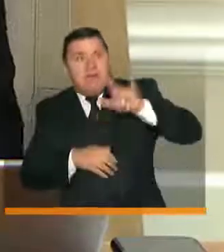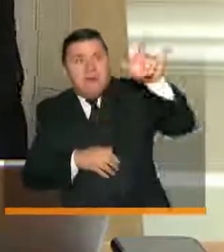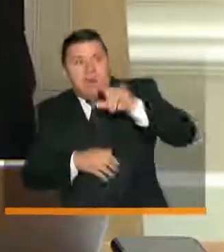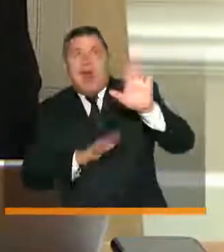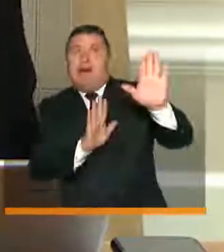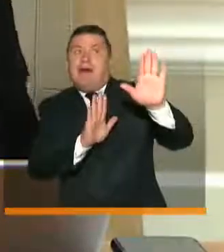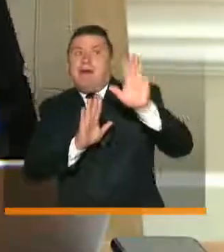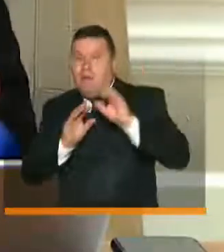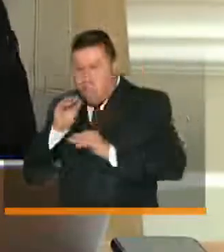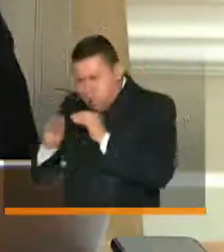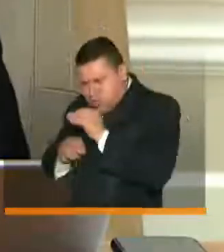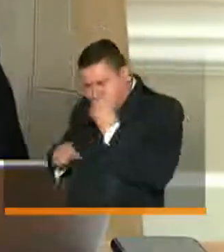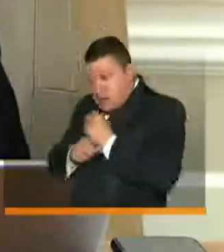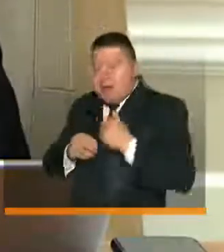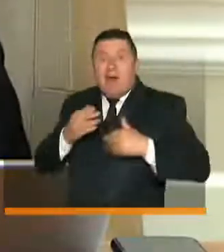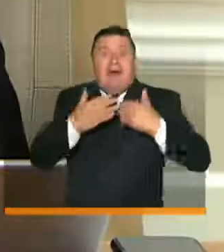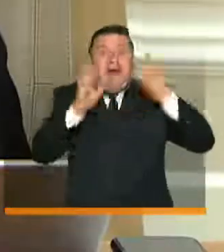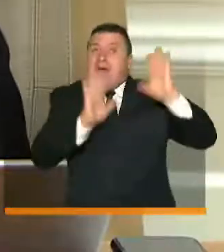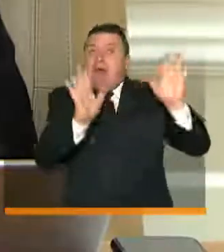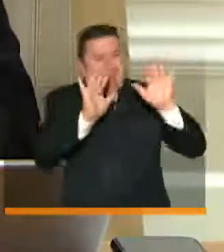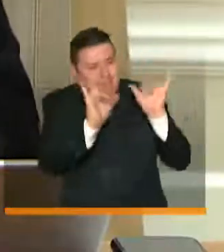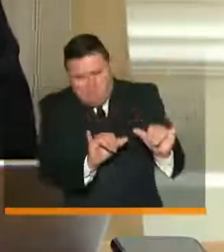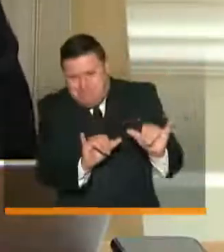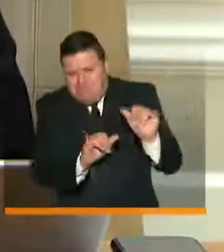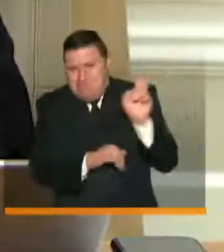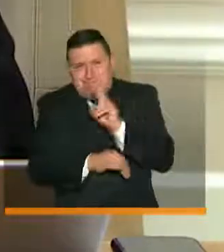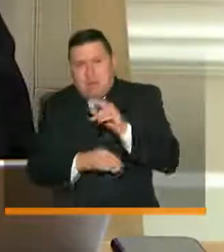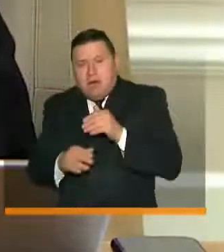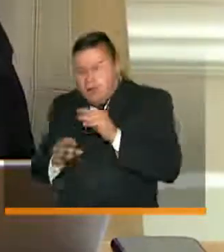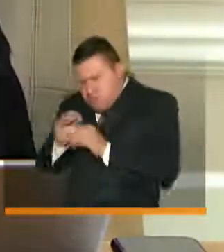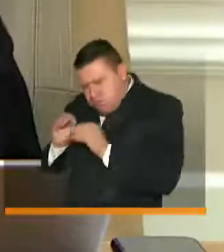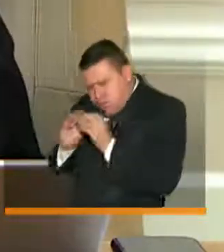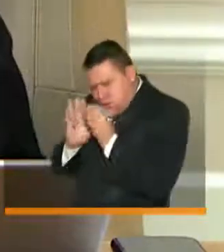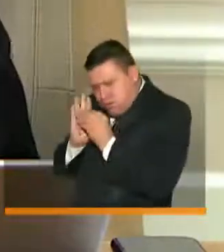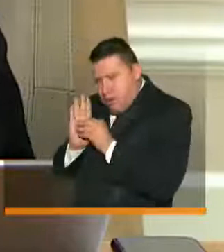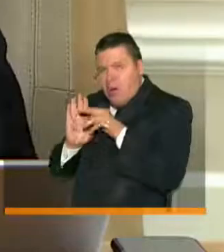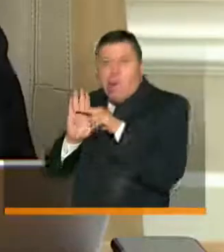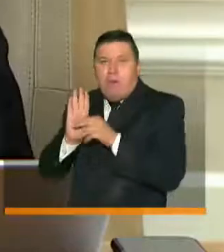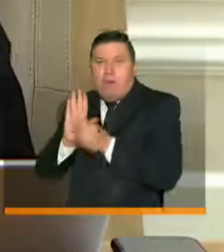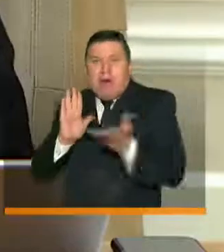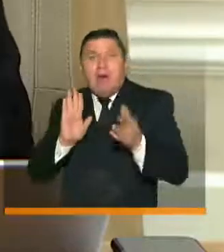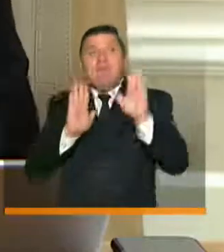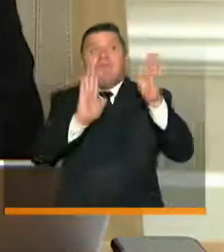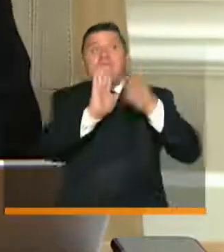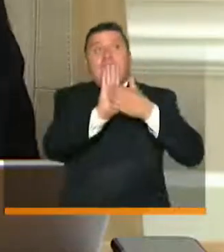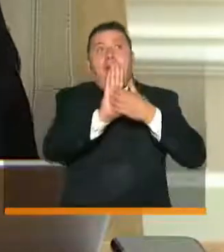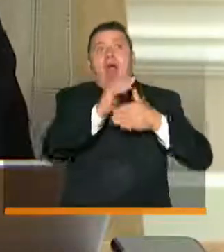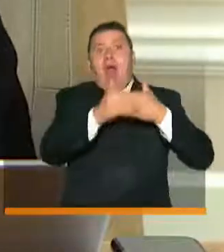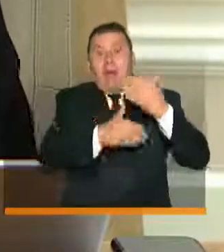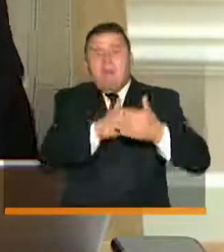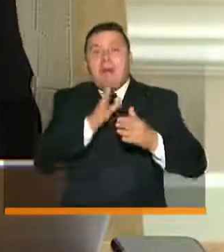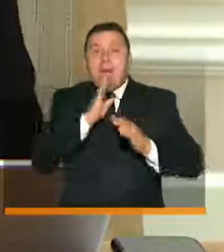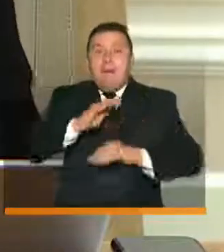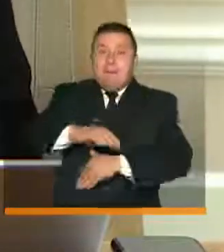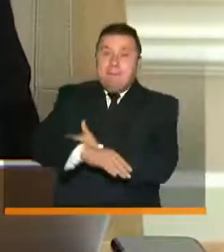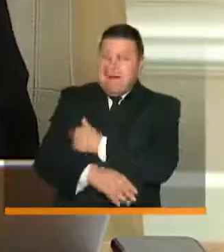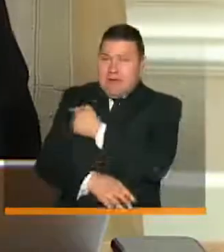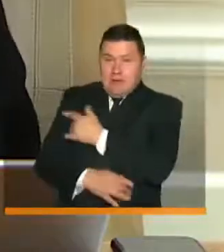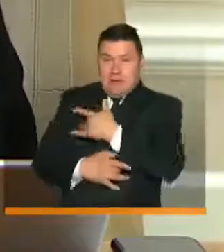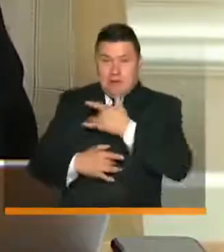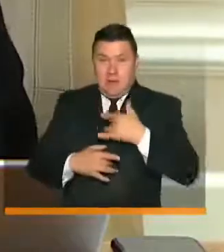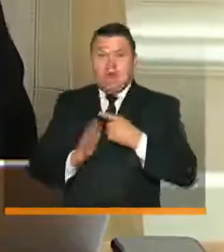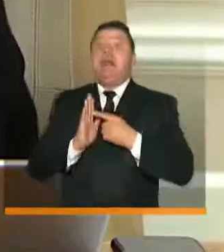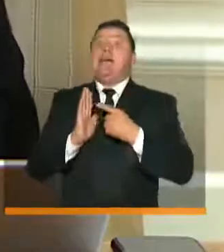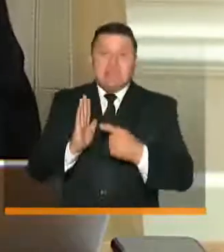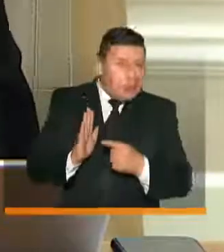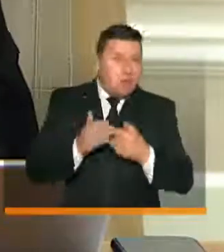como de los aeropuertos y los concesionarios aeroportuarios. Y lo seguimos trabajando, socializando y construyendo hasta que el ministro expide el protocolo